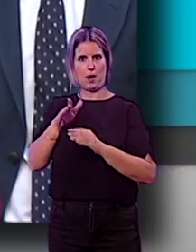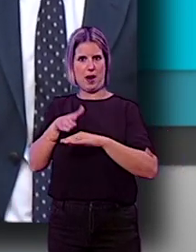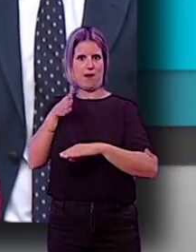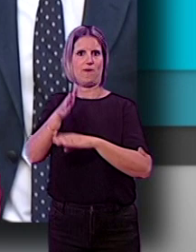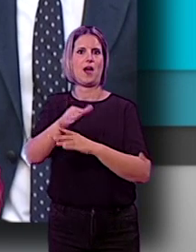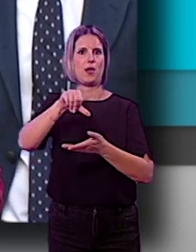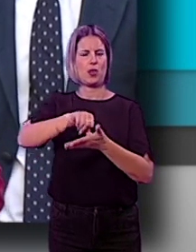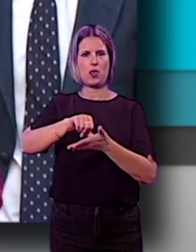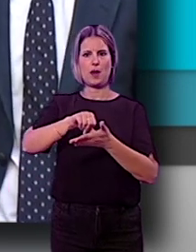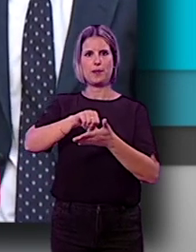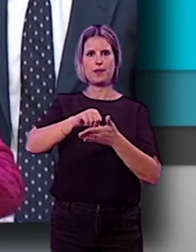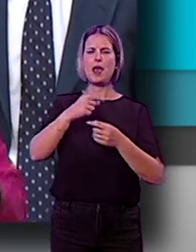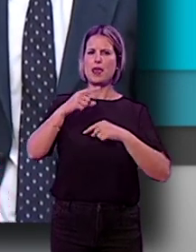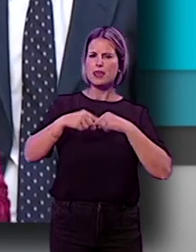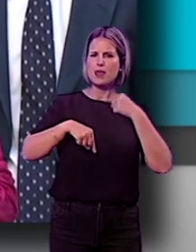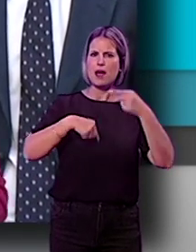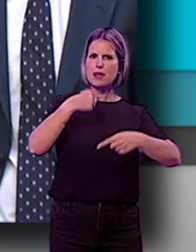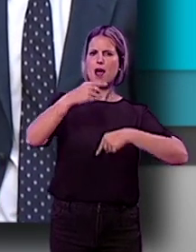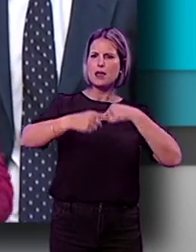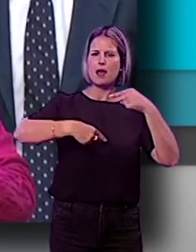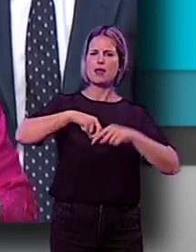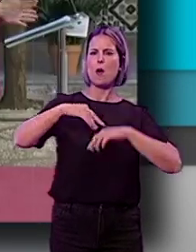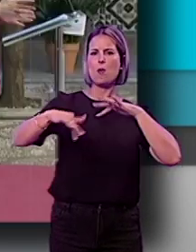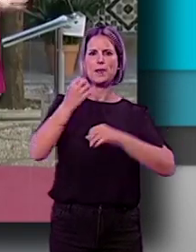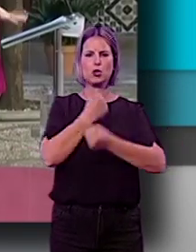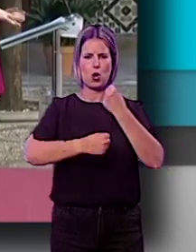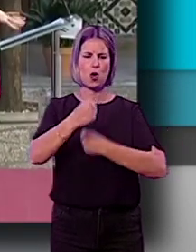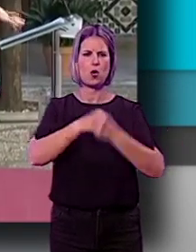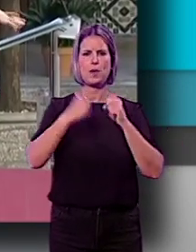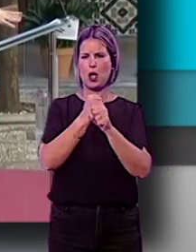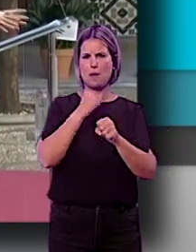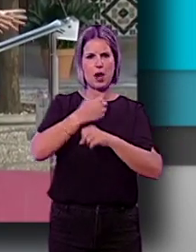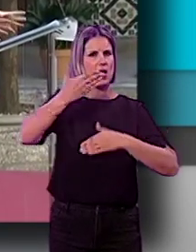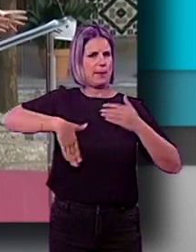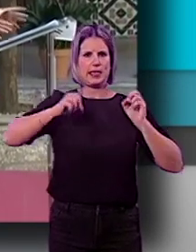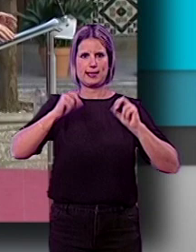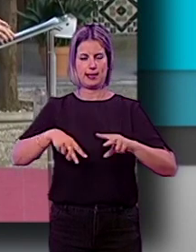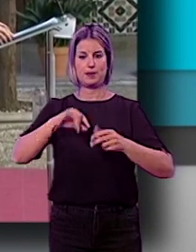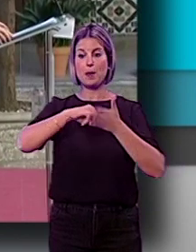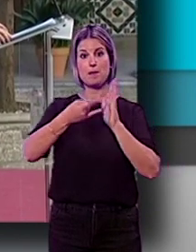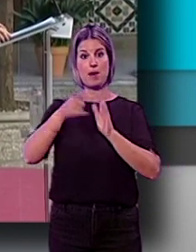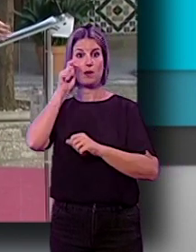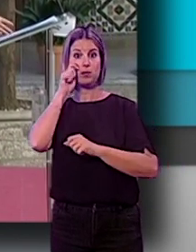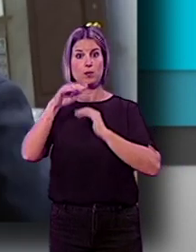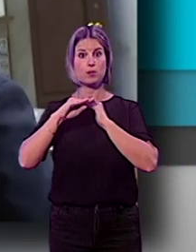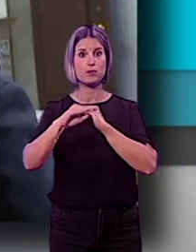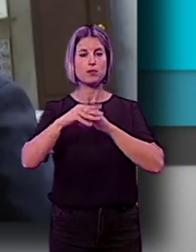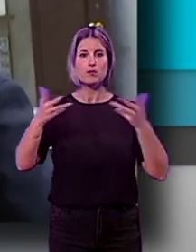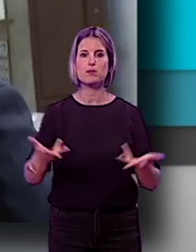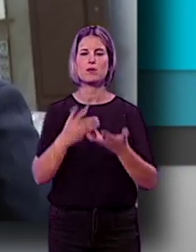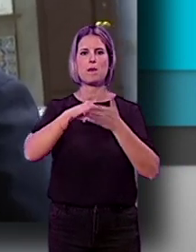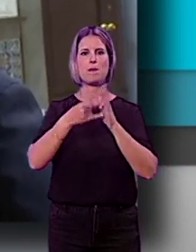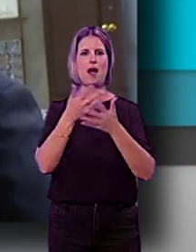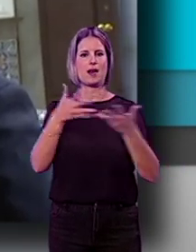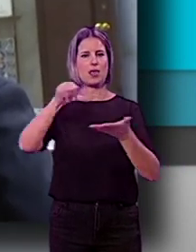sin limitar su día a día, su actividad económica, el empleo. La planificación turística sostenible, el impulso del Plan de